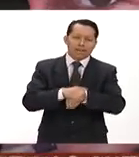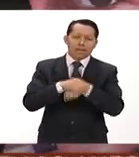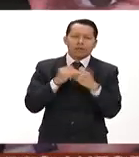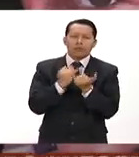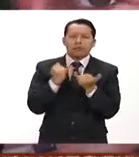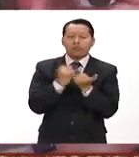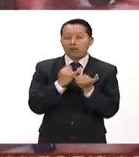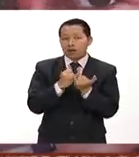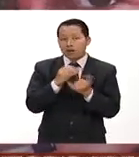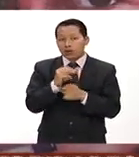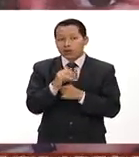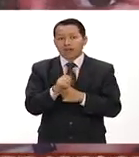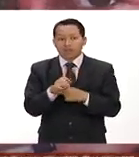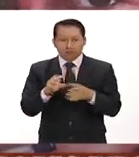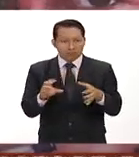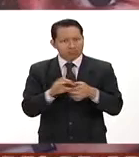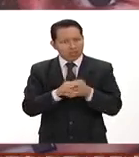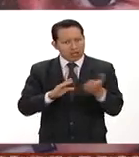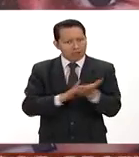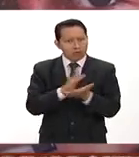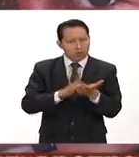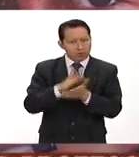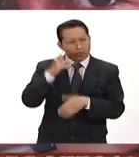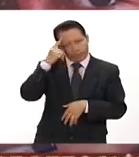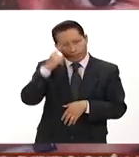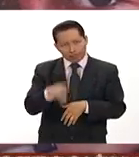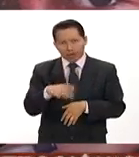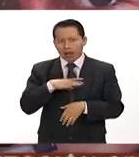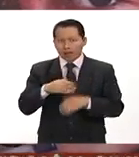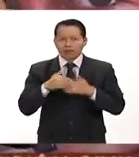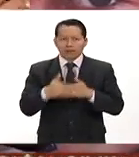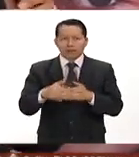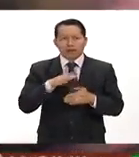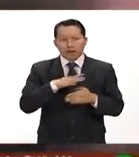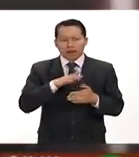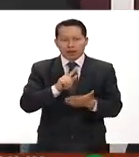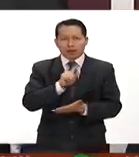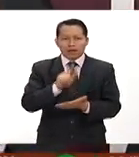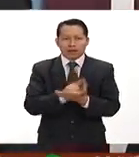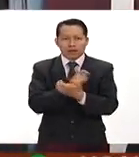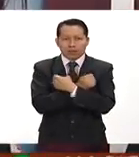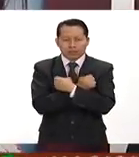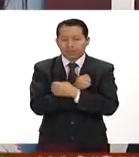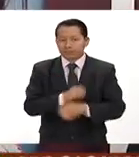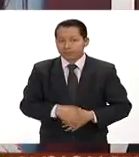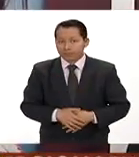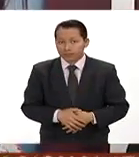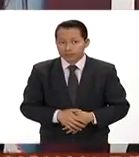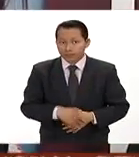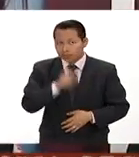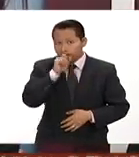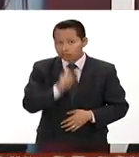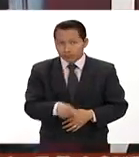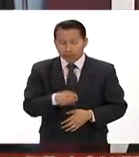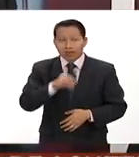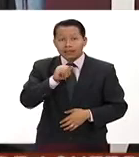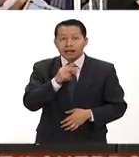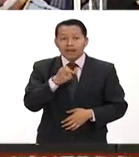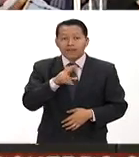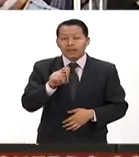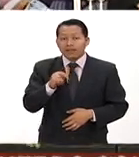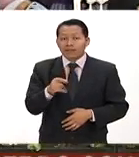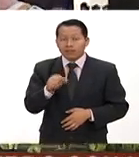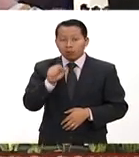familia CONAFE son sus aliados en esta etapa de la reforma educativa Respecto a la educación comunitaria Javier Treviño